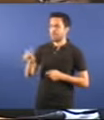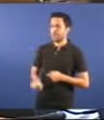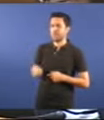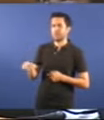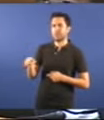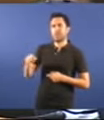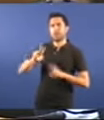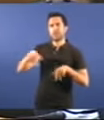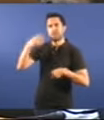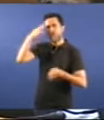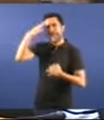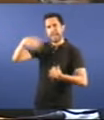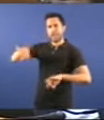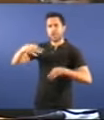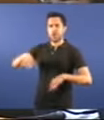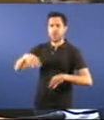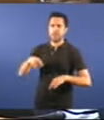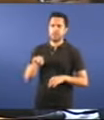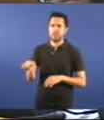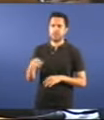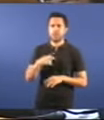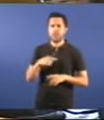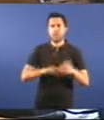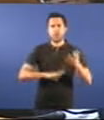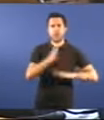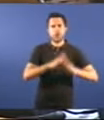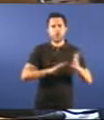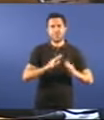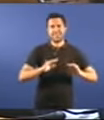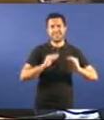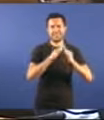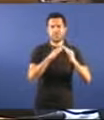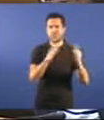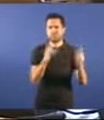Craso da política galera. arrasa cos nosos montes, señor Feijó.